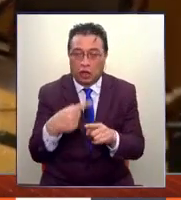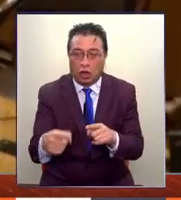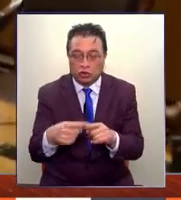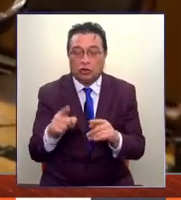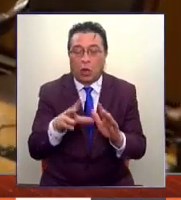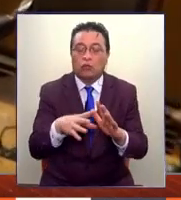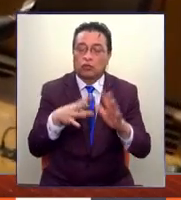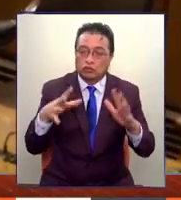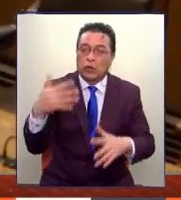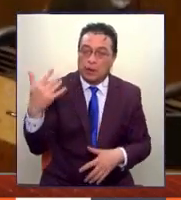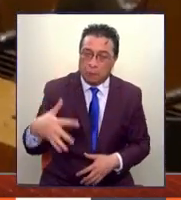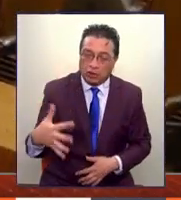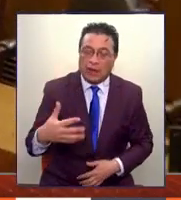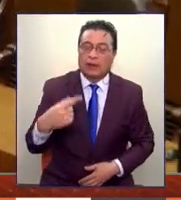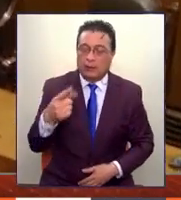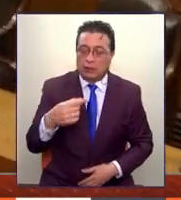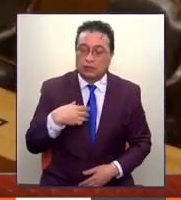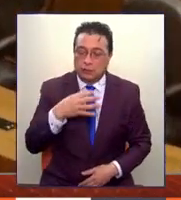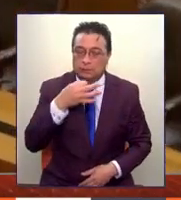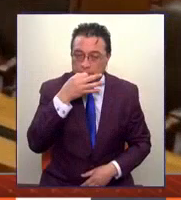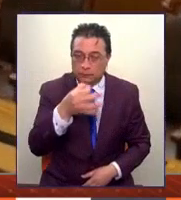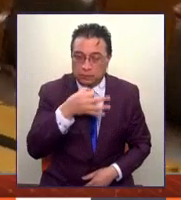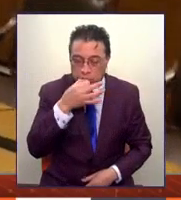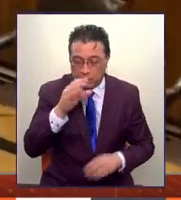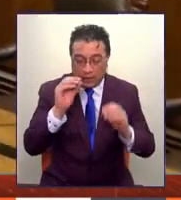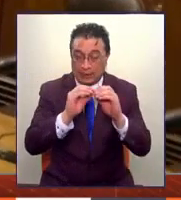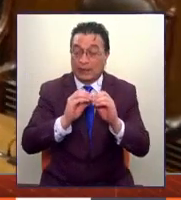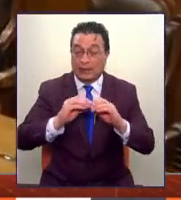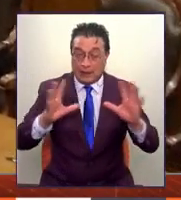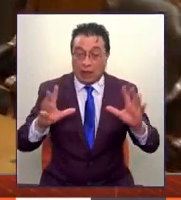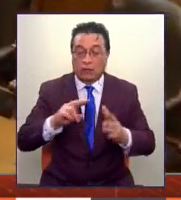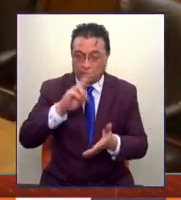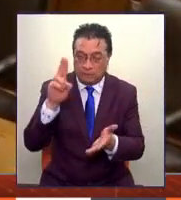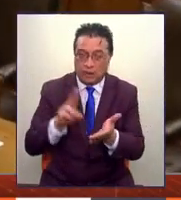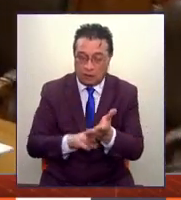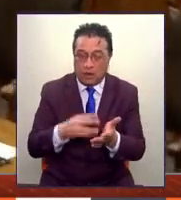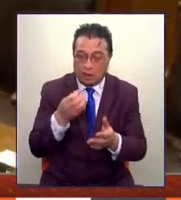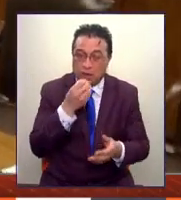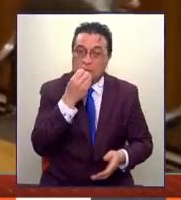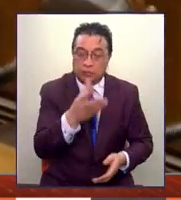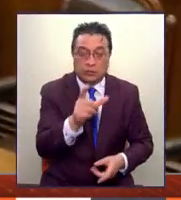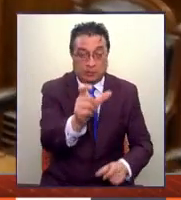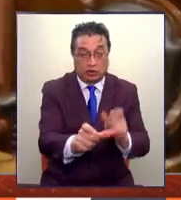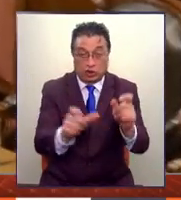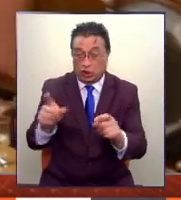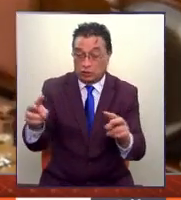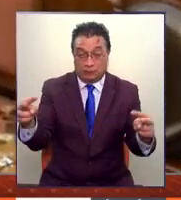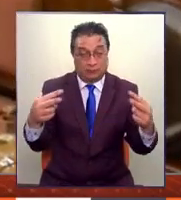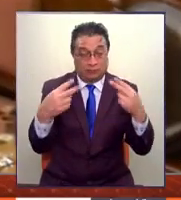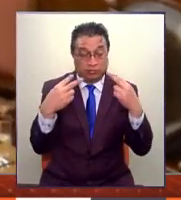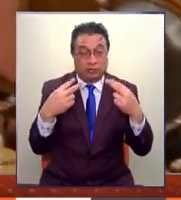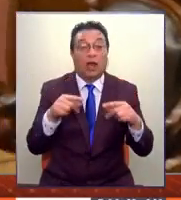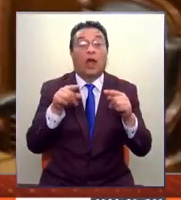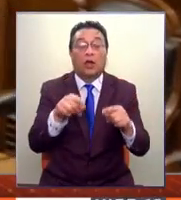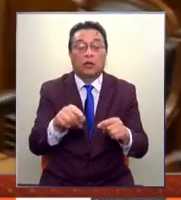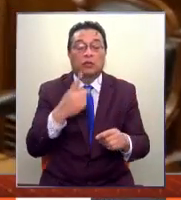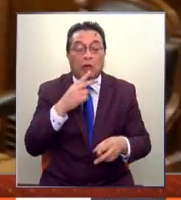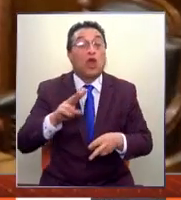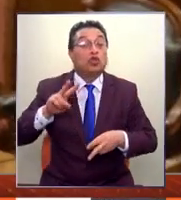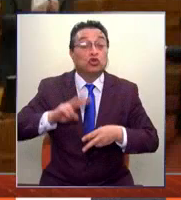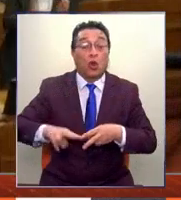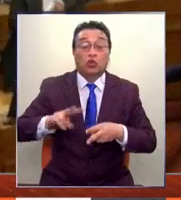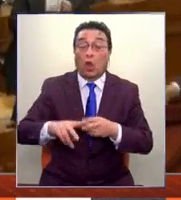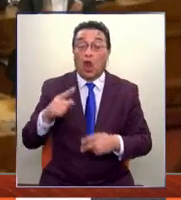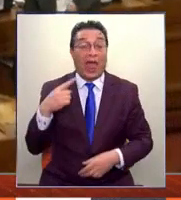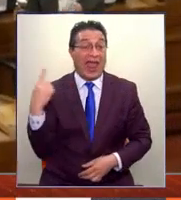importante, creo yo, entenderlo para hablar con claridad, con la verdad a quienes nos escuchan. Acá se ha planteado esto como una solución general,